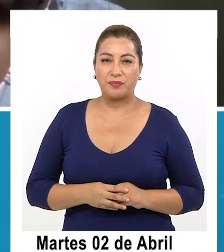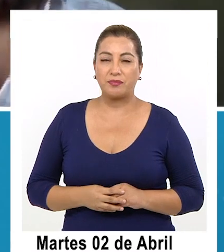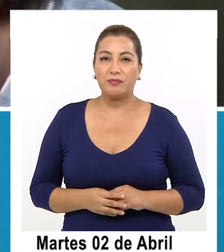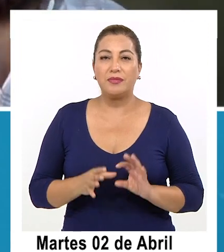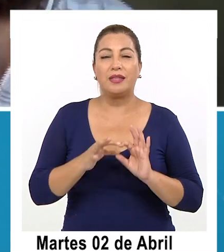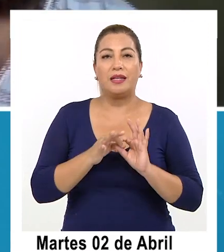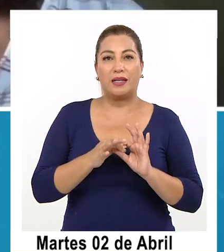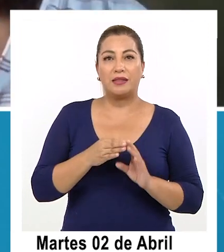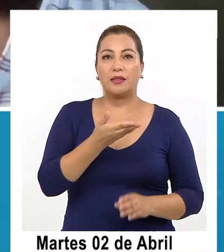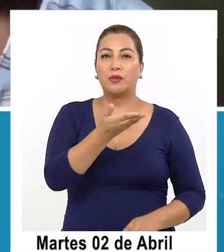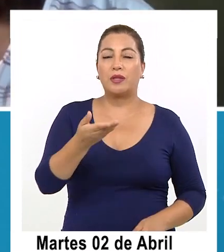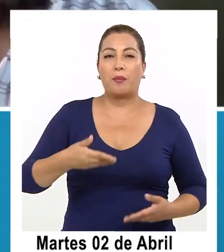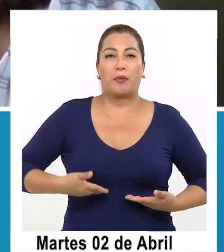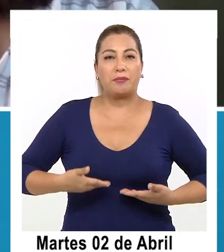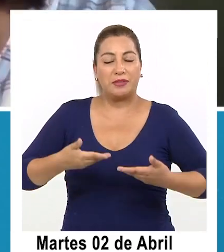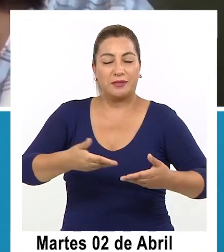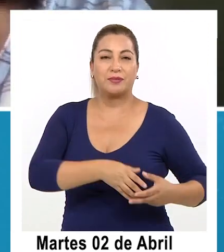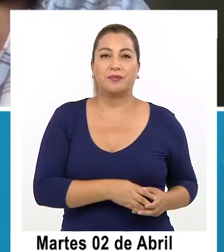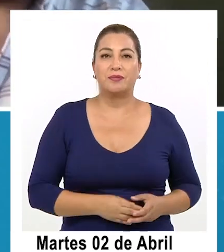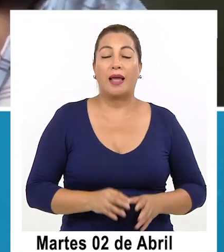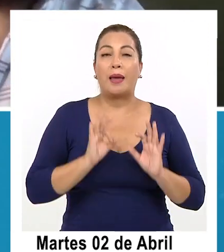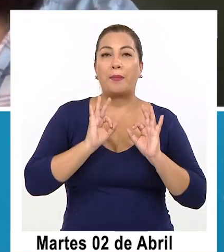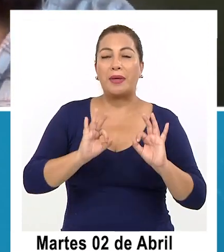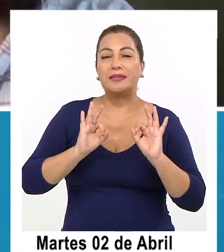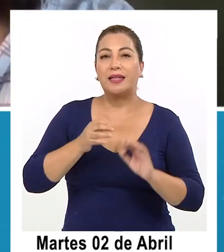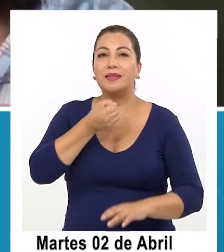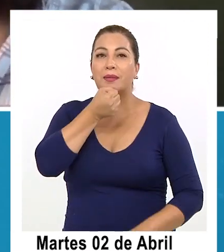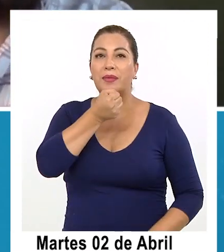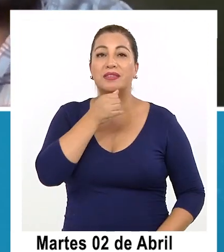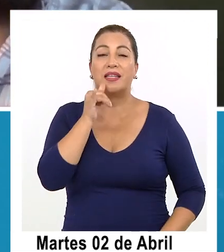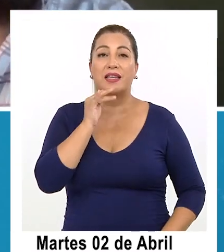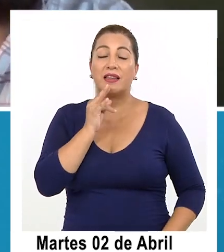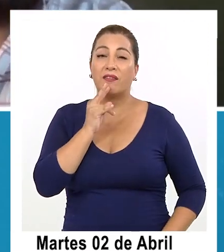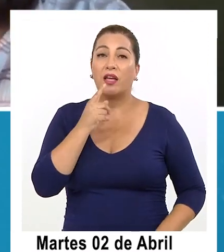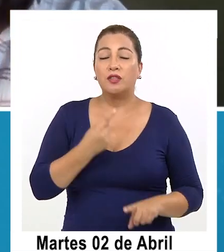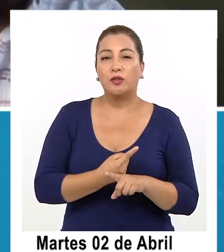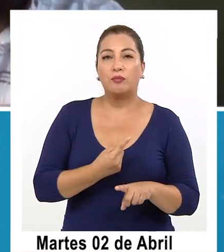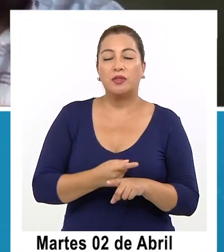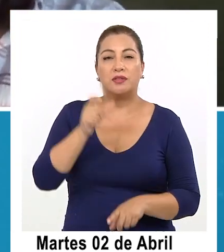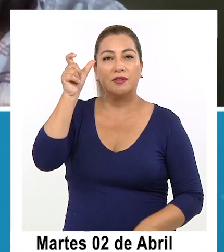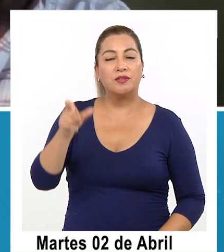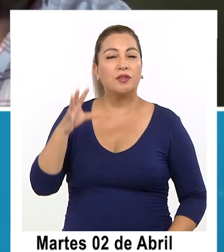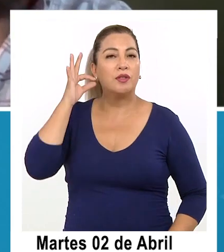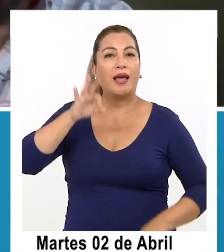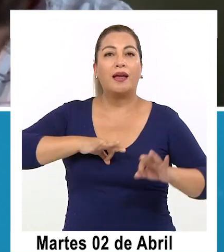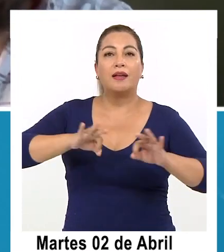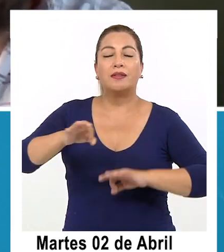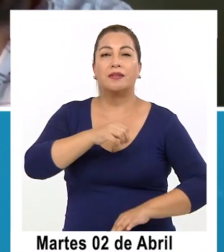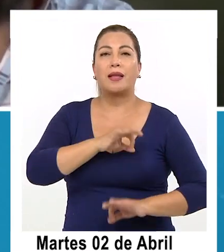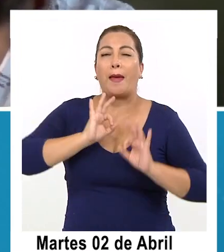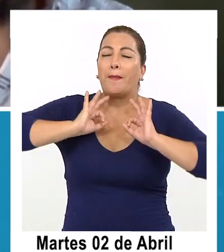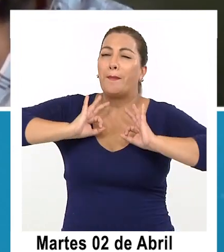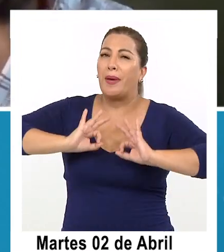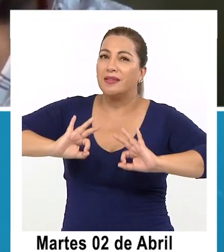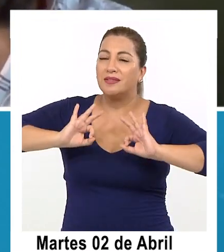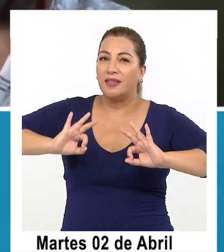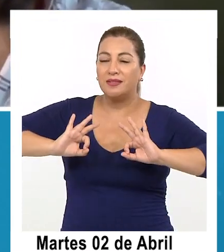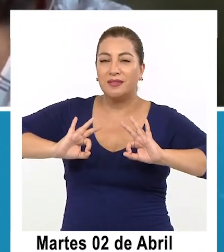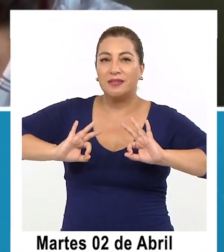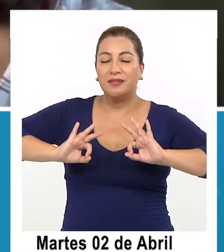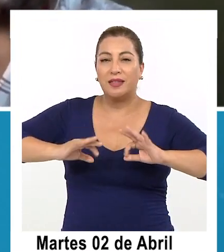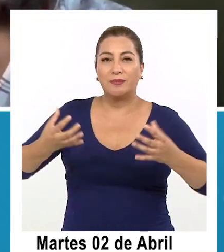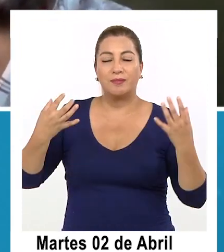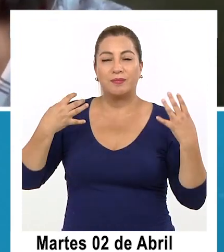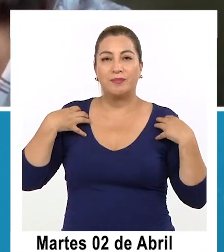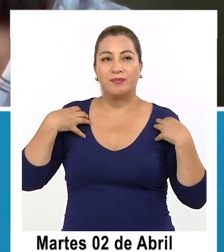gracias carina a ustedes por invitarme especial de prensa en Iquique televisión estuvimos con la arquitecta especialista en gestión de